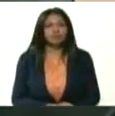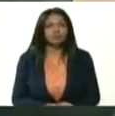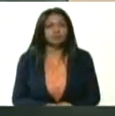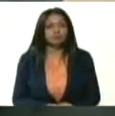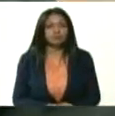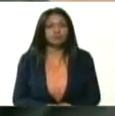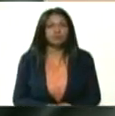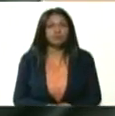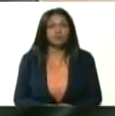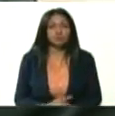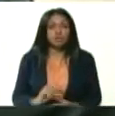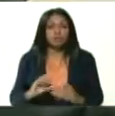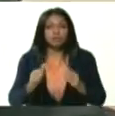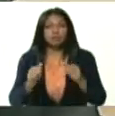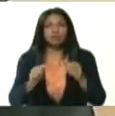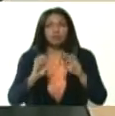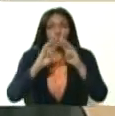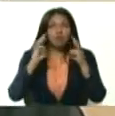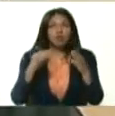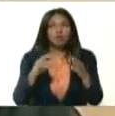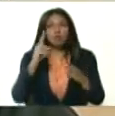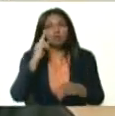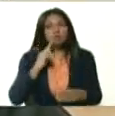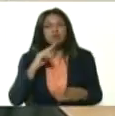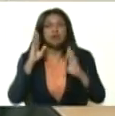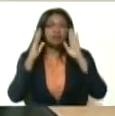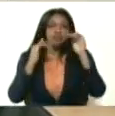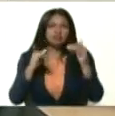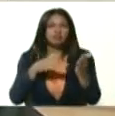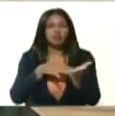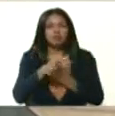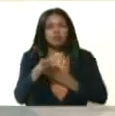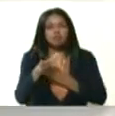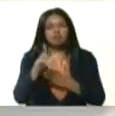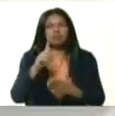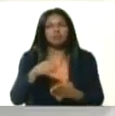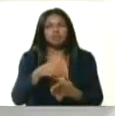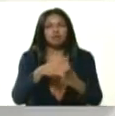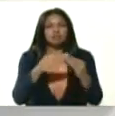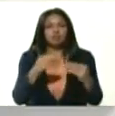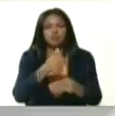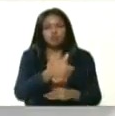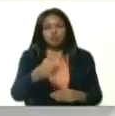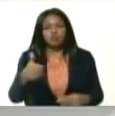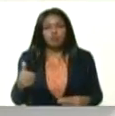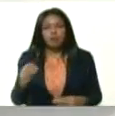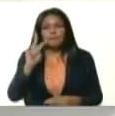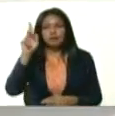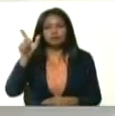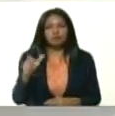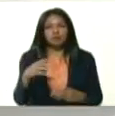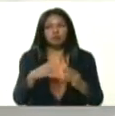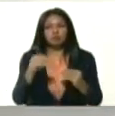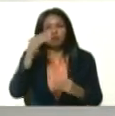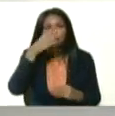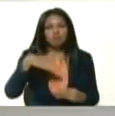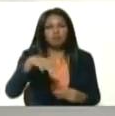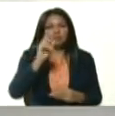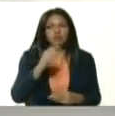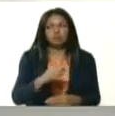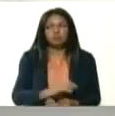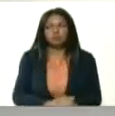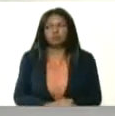palabras del inicio. El modelo bolivariano de atención gratuita a todos los venezolanos y a toda nuestra población,